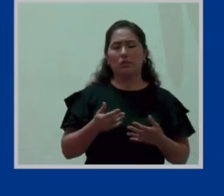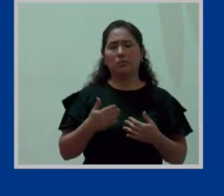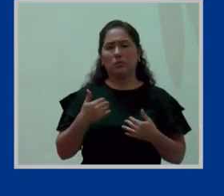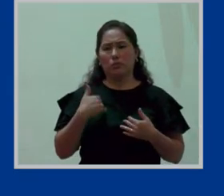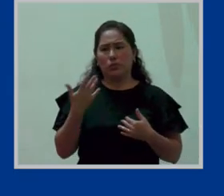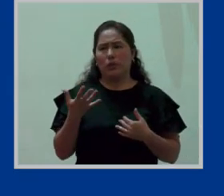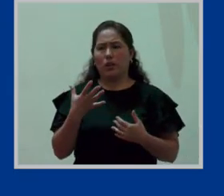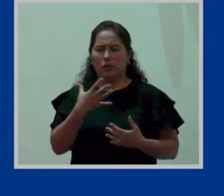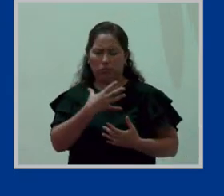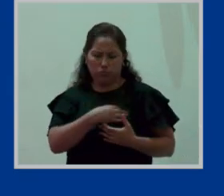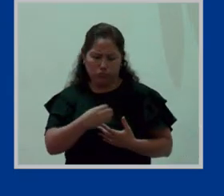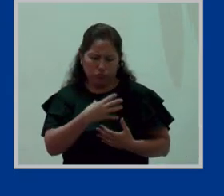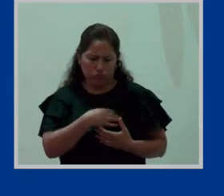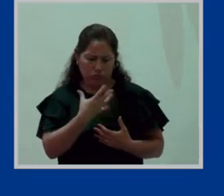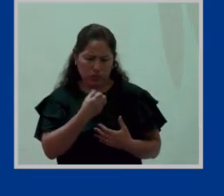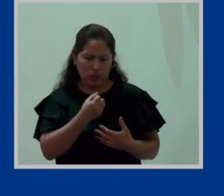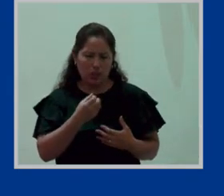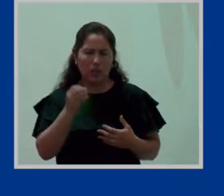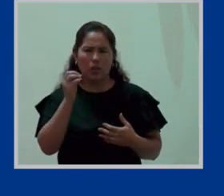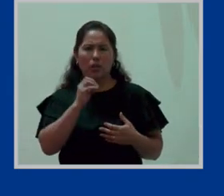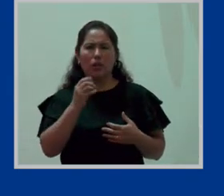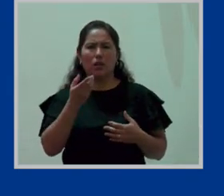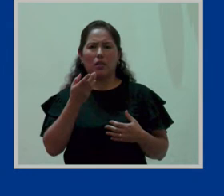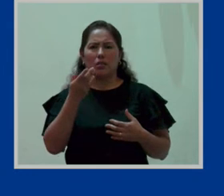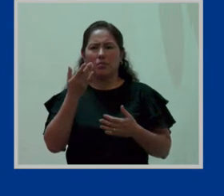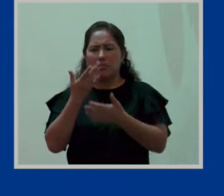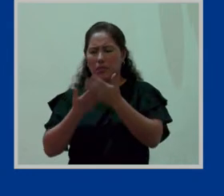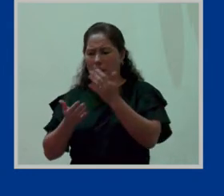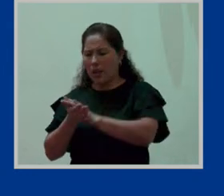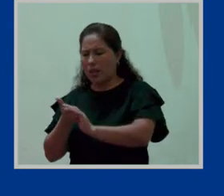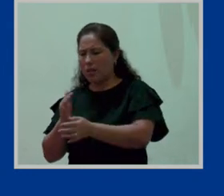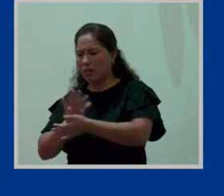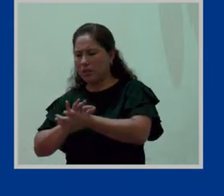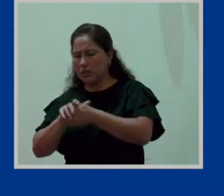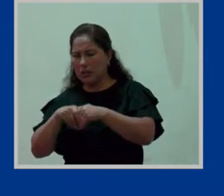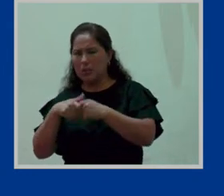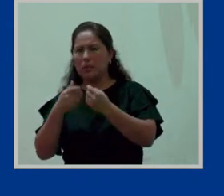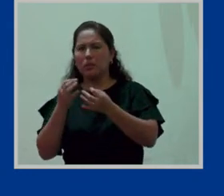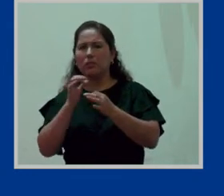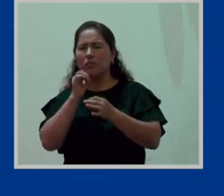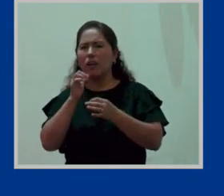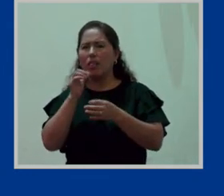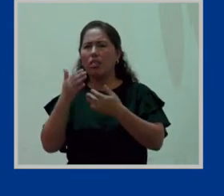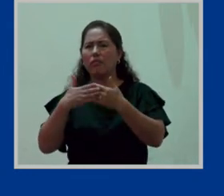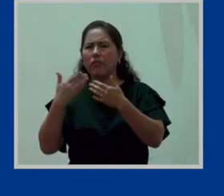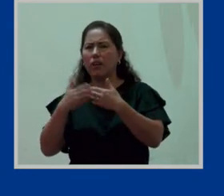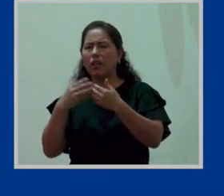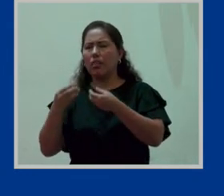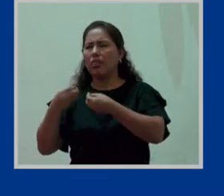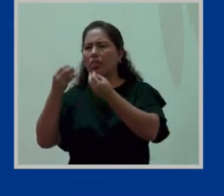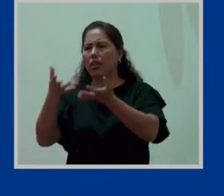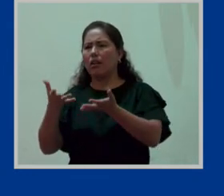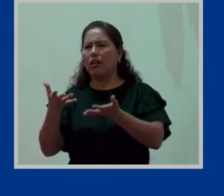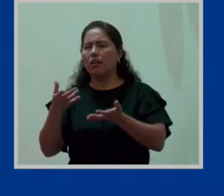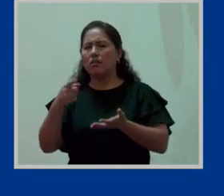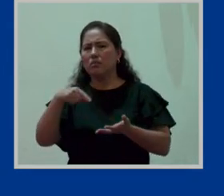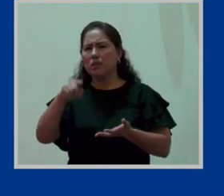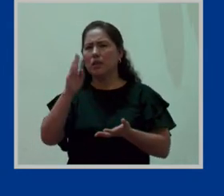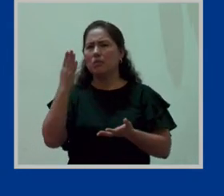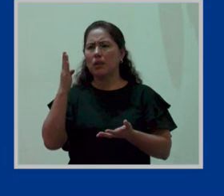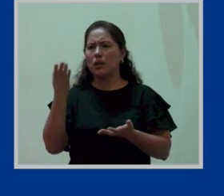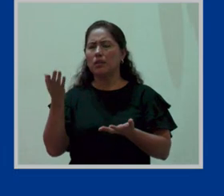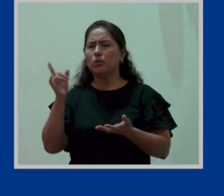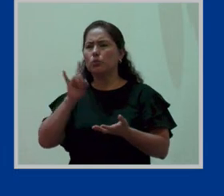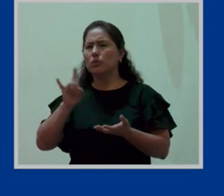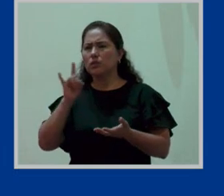extraerse o hacer la higiene porque de repente no hay facilidades que se le dieron para poder